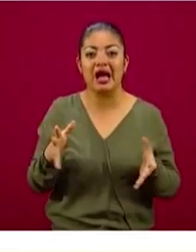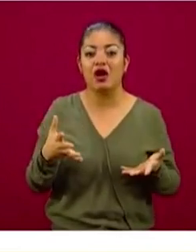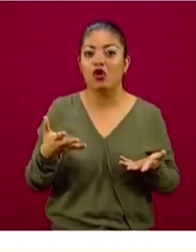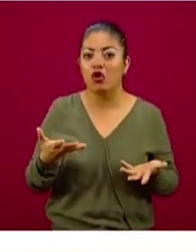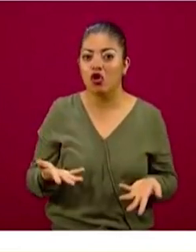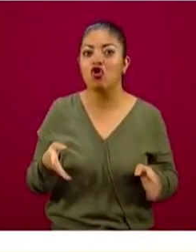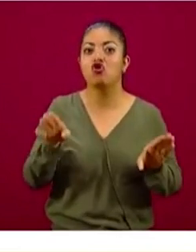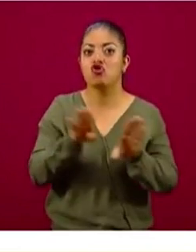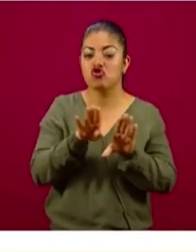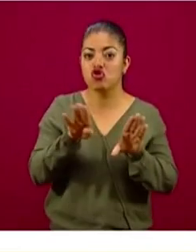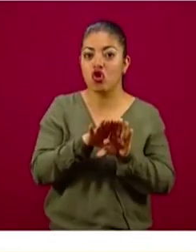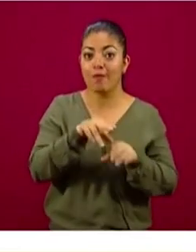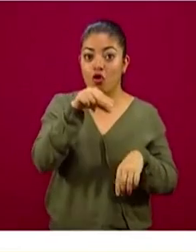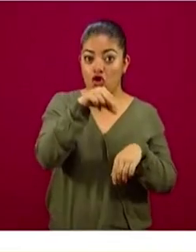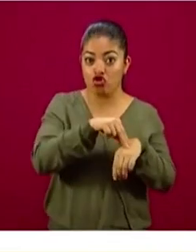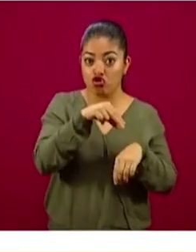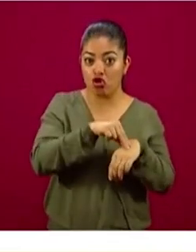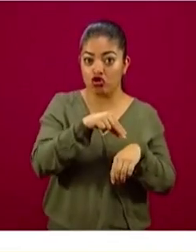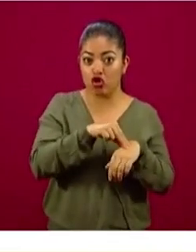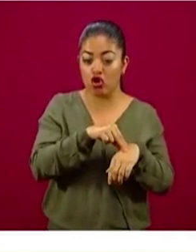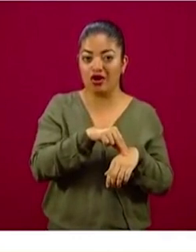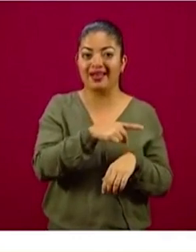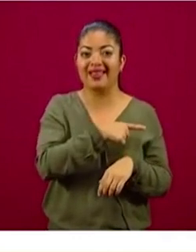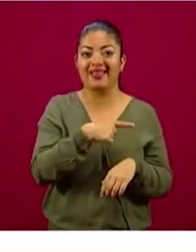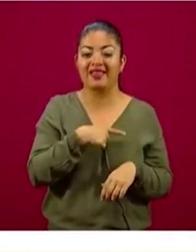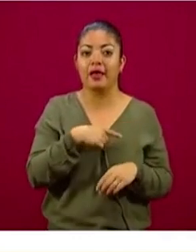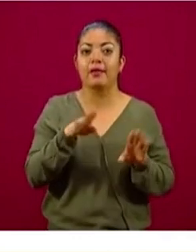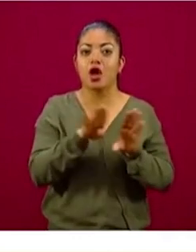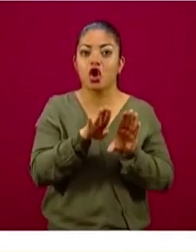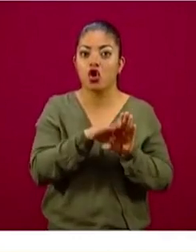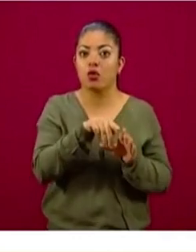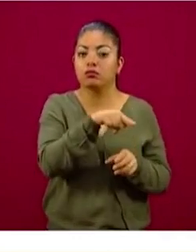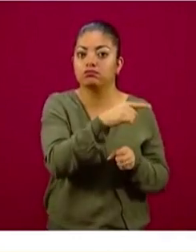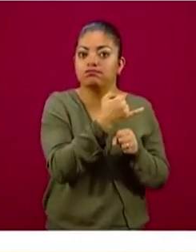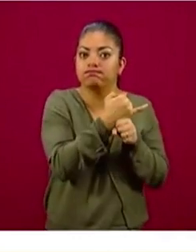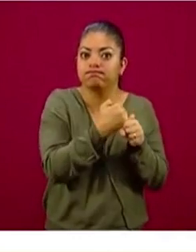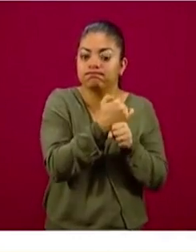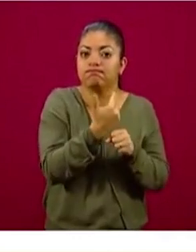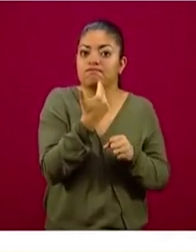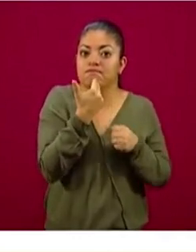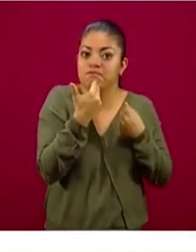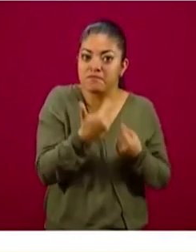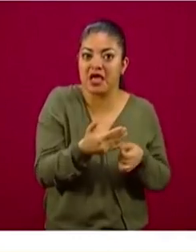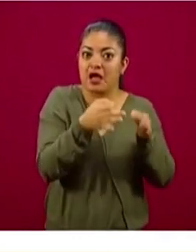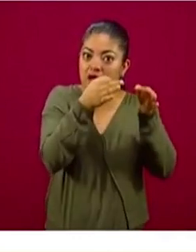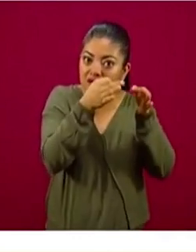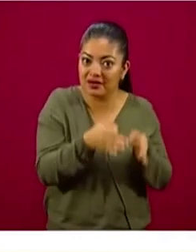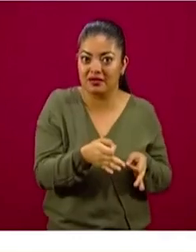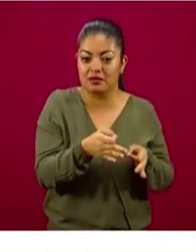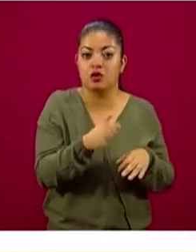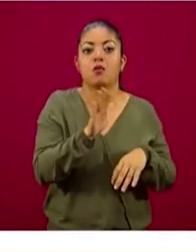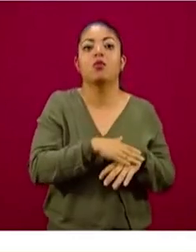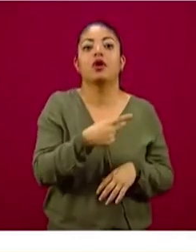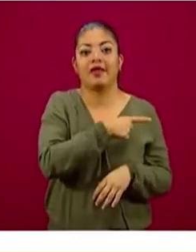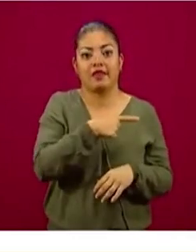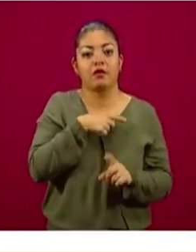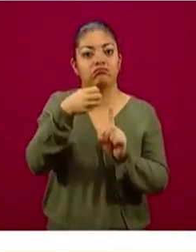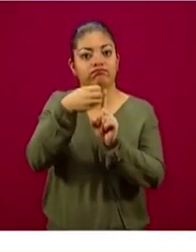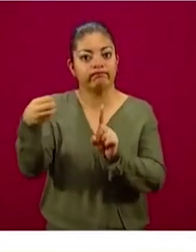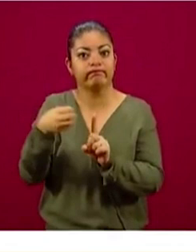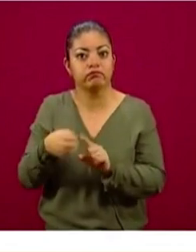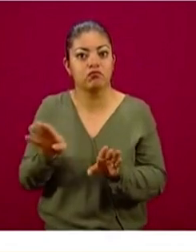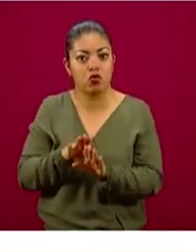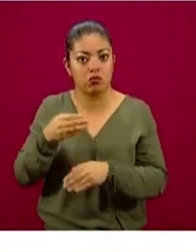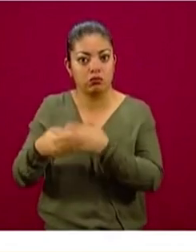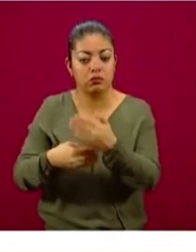dirigir las acciones de los médicos con la mayor evidencia científica, porque tenemos que ordenar los procesos y también con eso